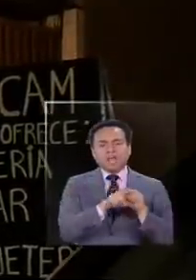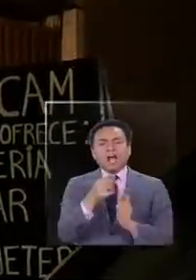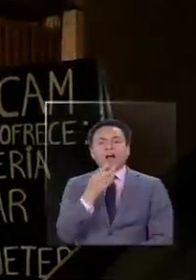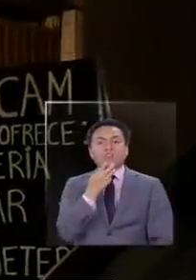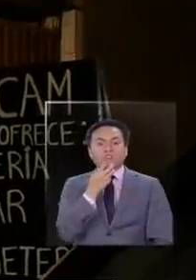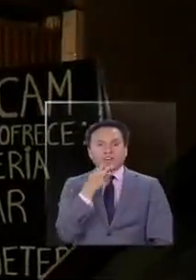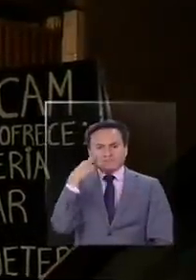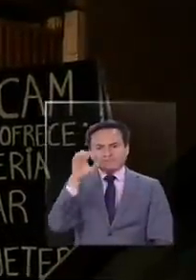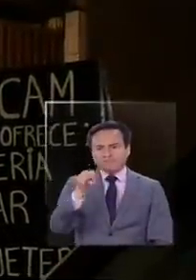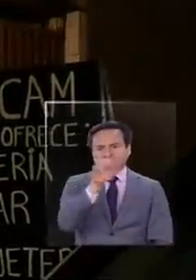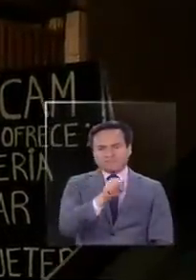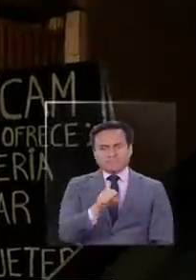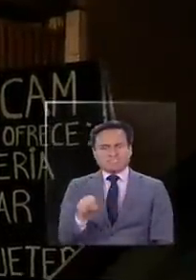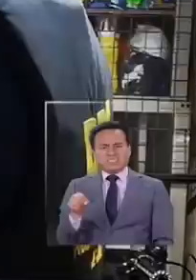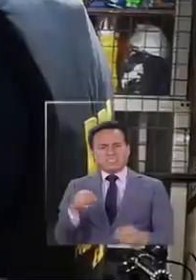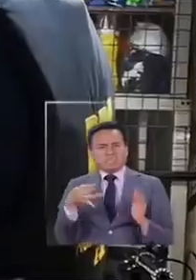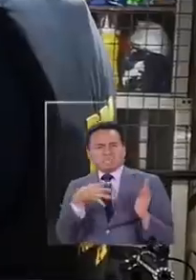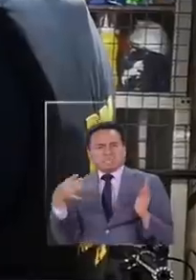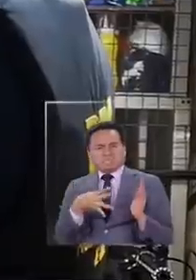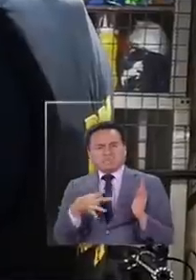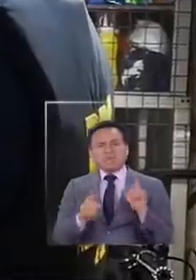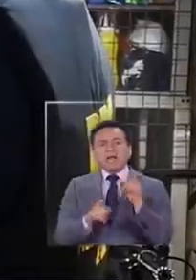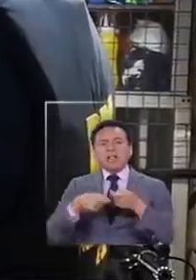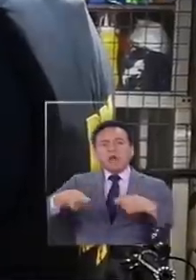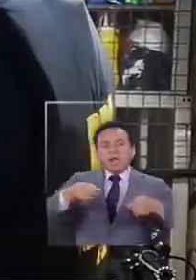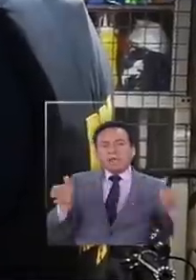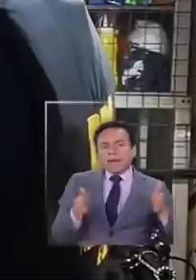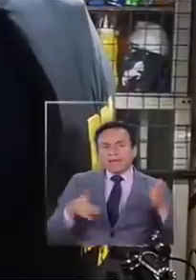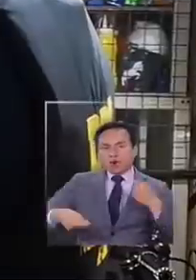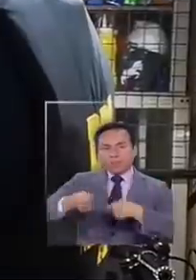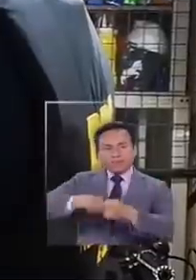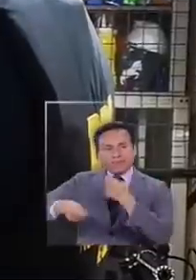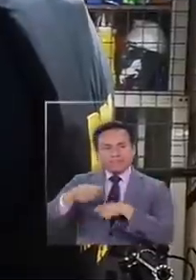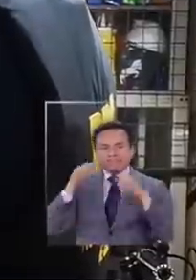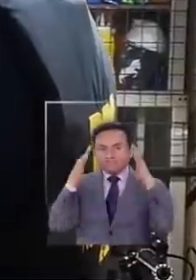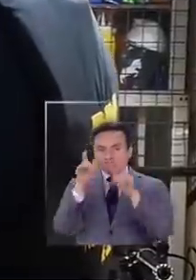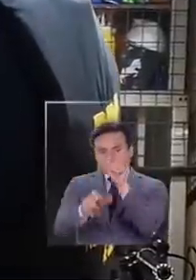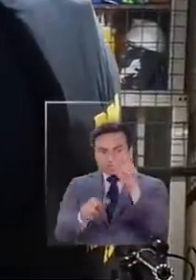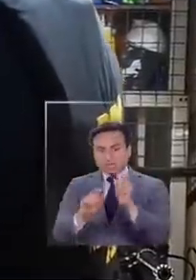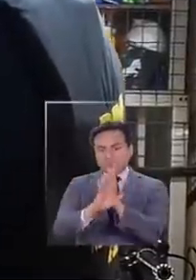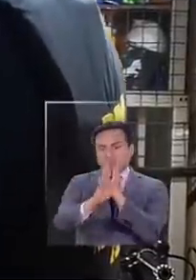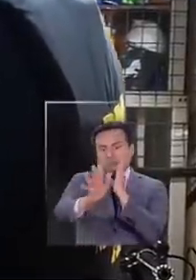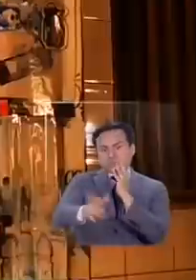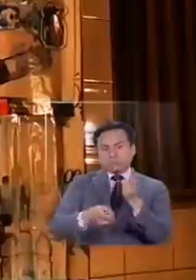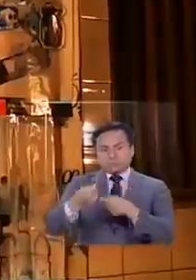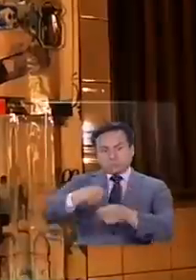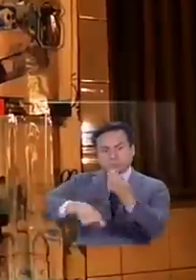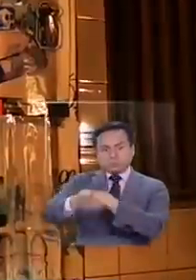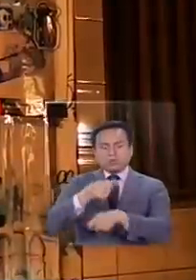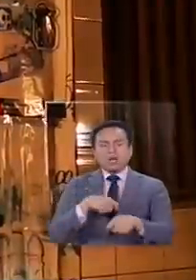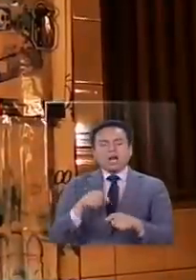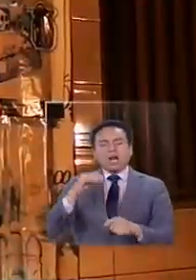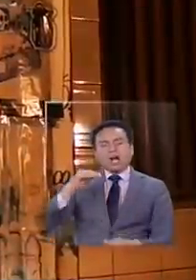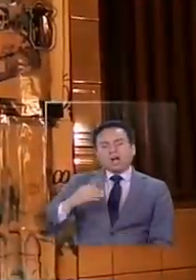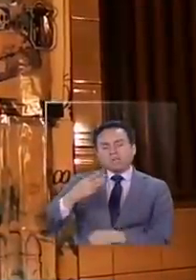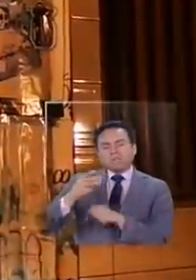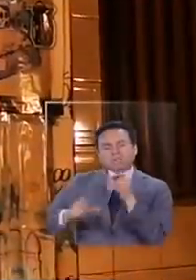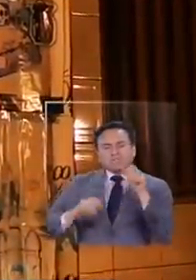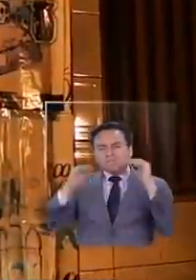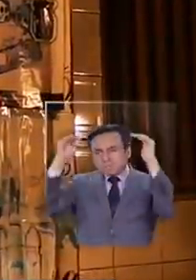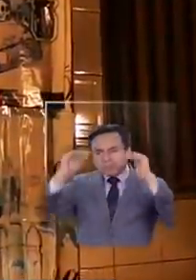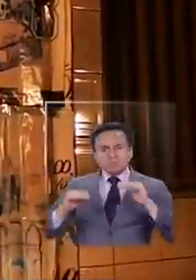Antofagasta detectó las irregularidades. Pequeños locales comerciales que atendían público, adultos y menores de edad,